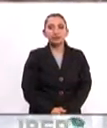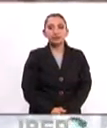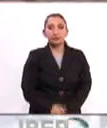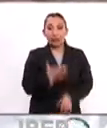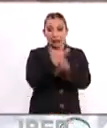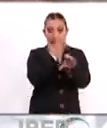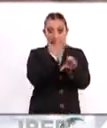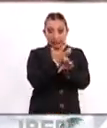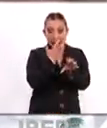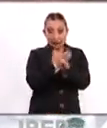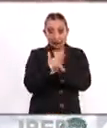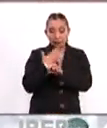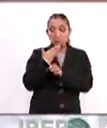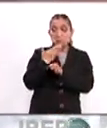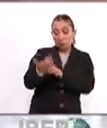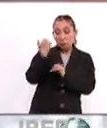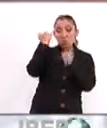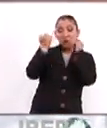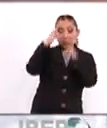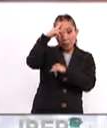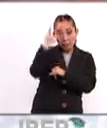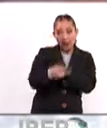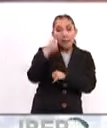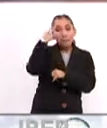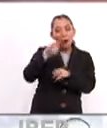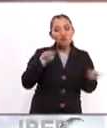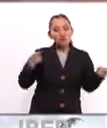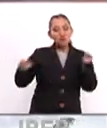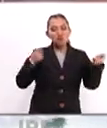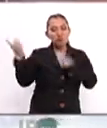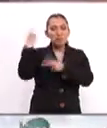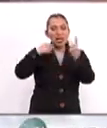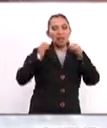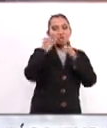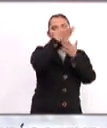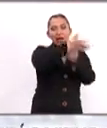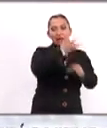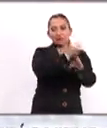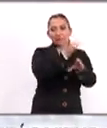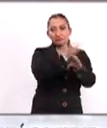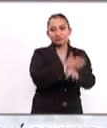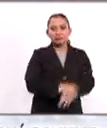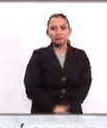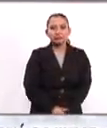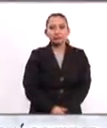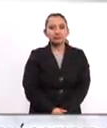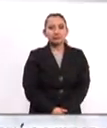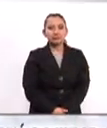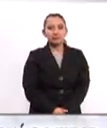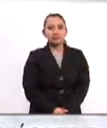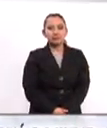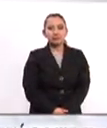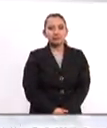Estados Unidos elogia las iniciativas de México para controlar el flujo migratorio hacia el país norteamericano.